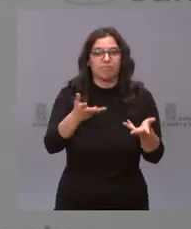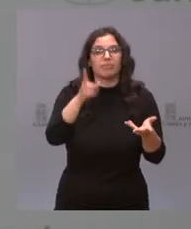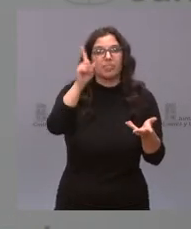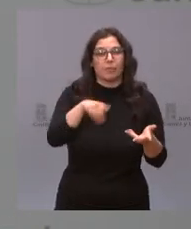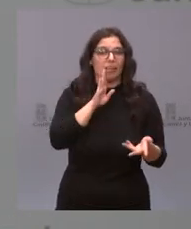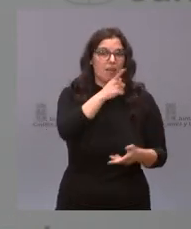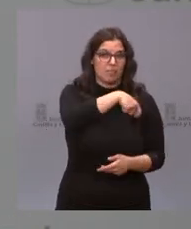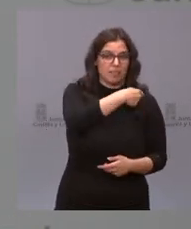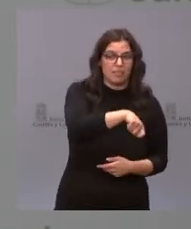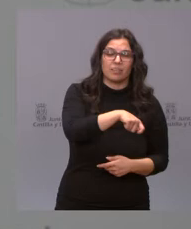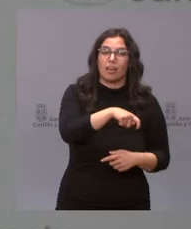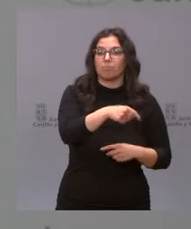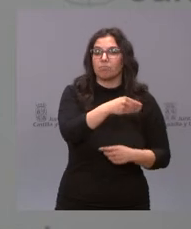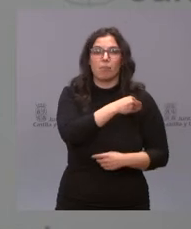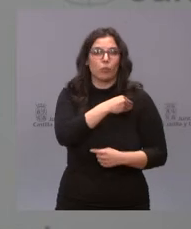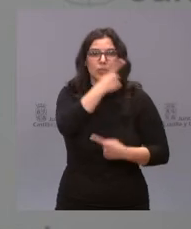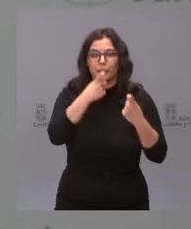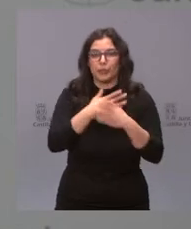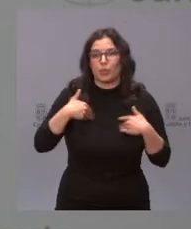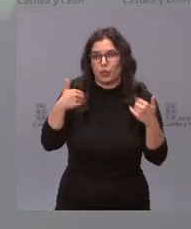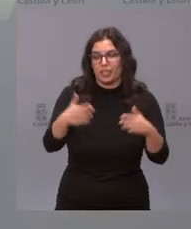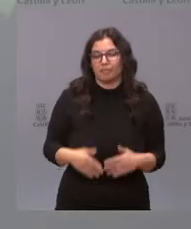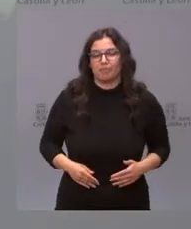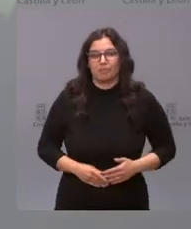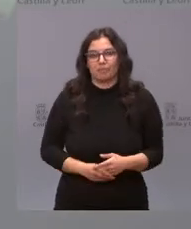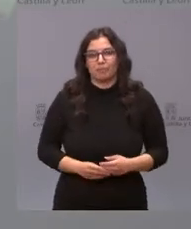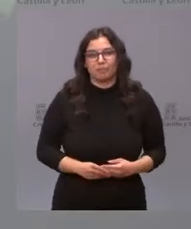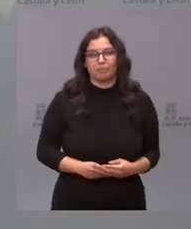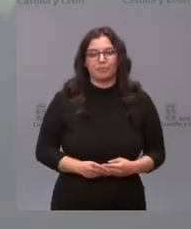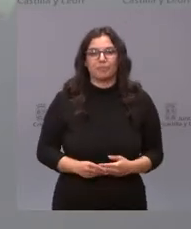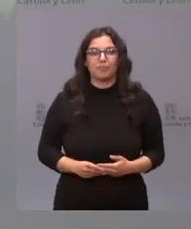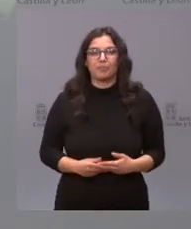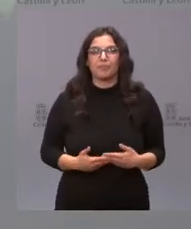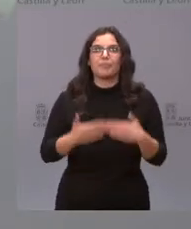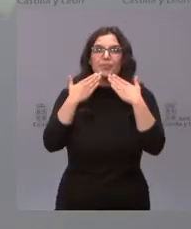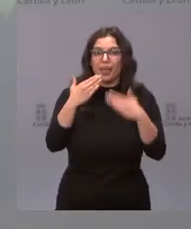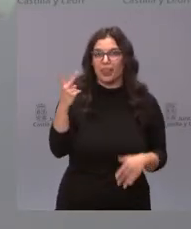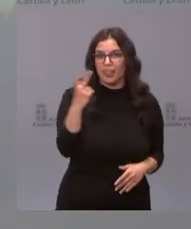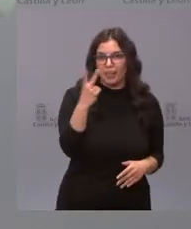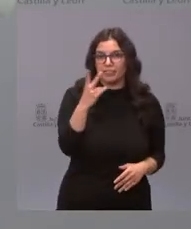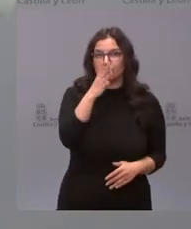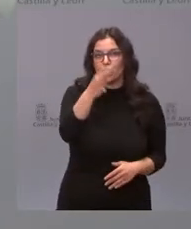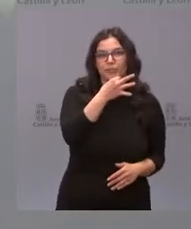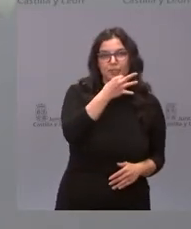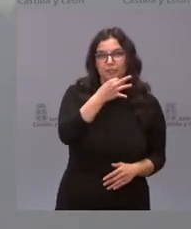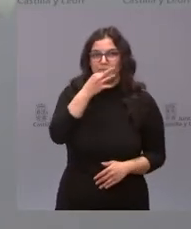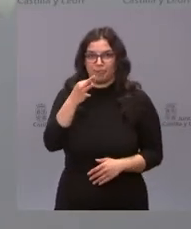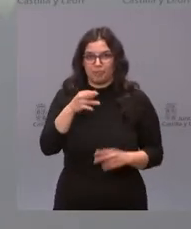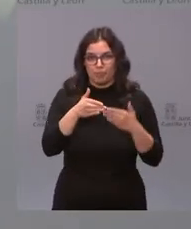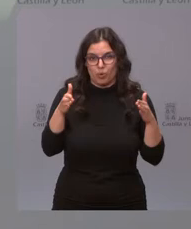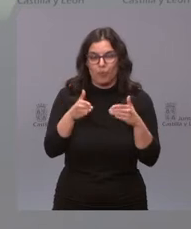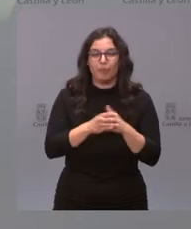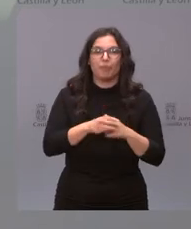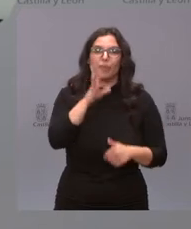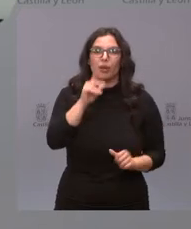también como el presidente para cualquier pregunta que tengan de actualidad. Gracias a los dos por estas intervenciones iniciales. Vamos